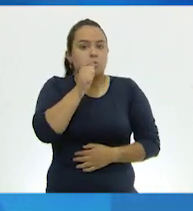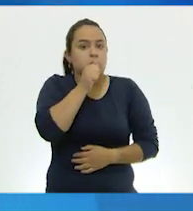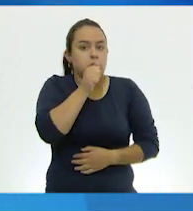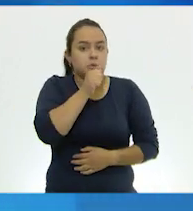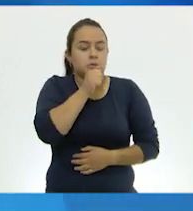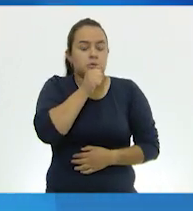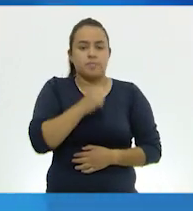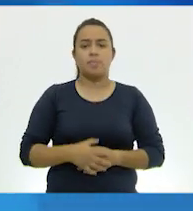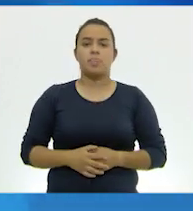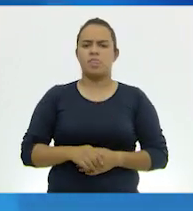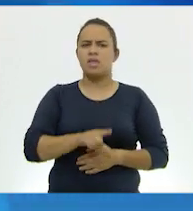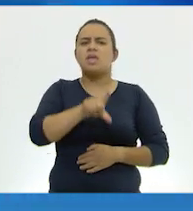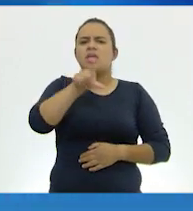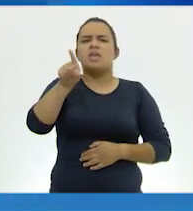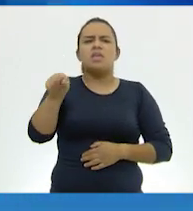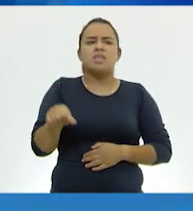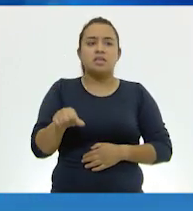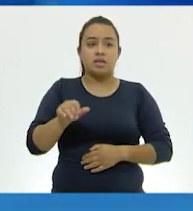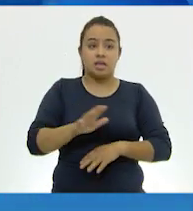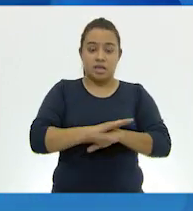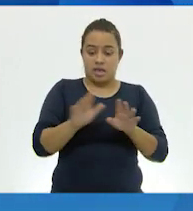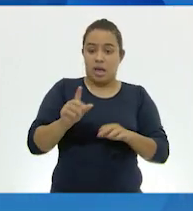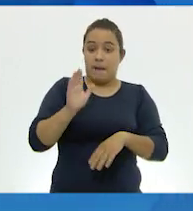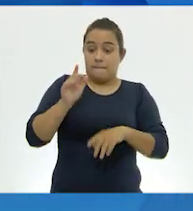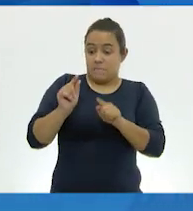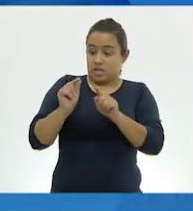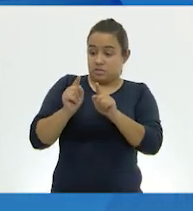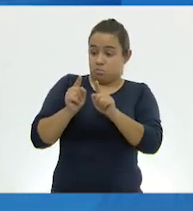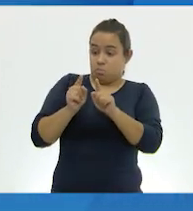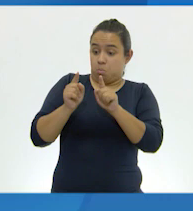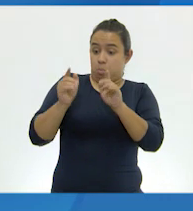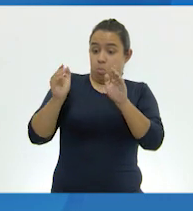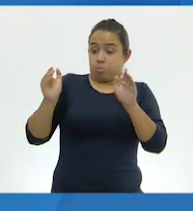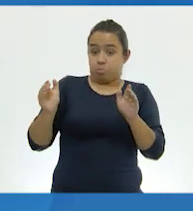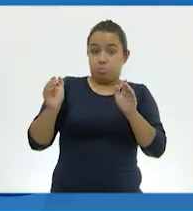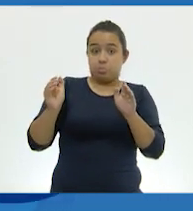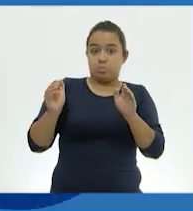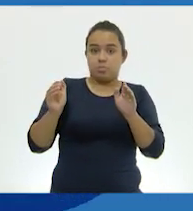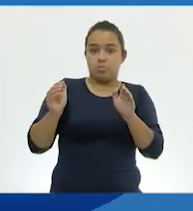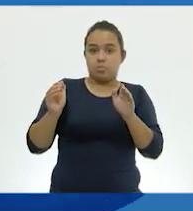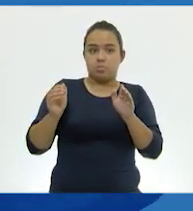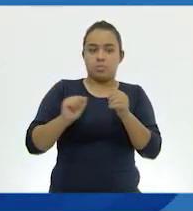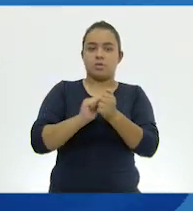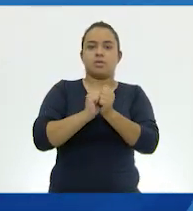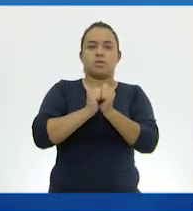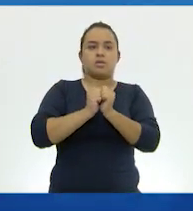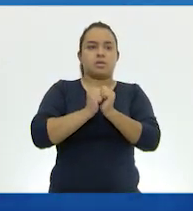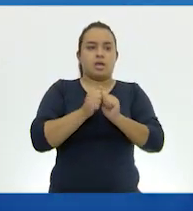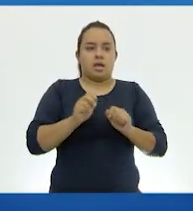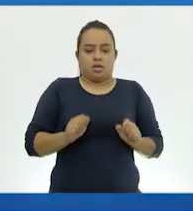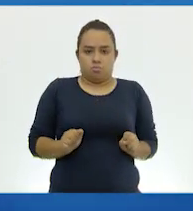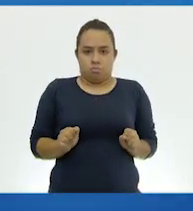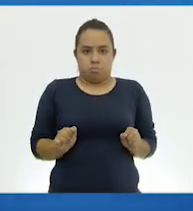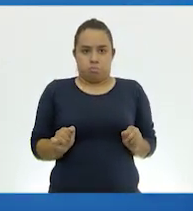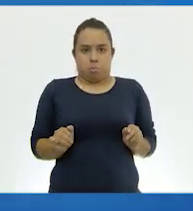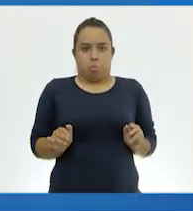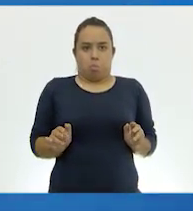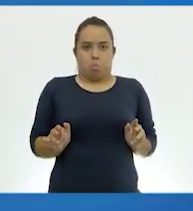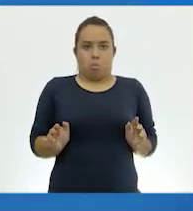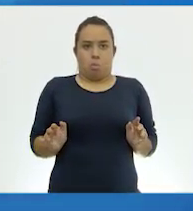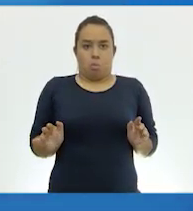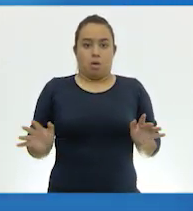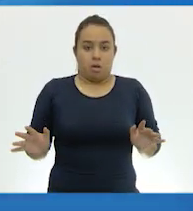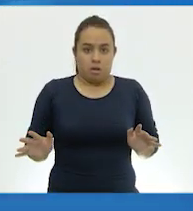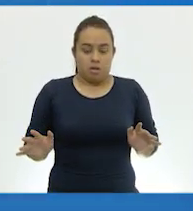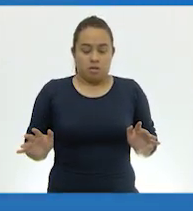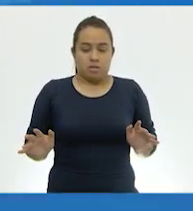sí. Y después, cuando crecen un poco más, empiezan a salirles y desarrollarse sus patas, ¿ya